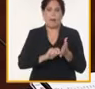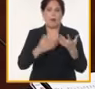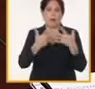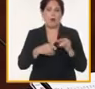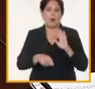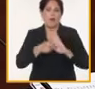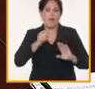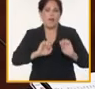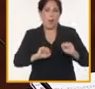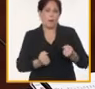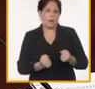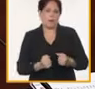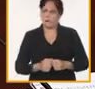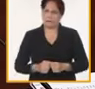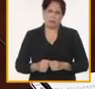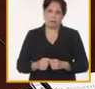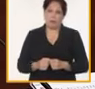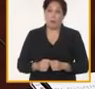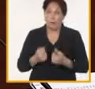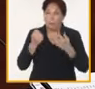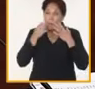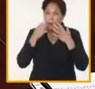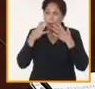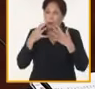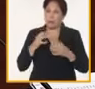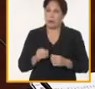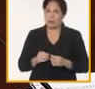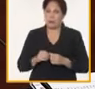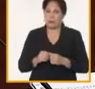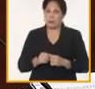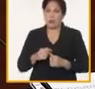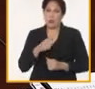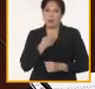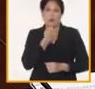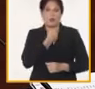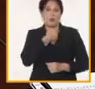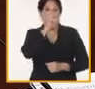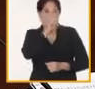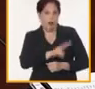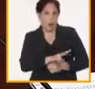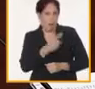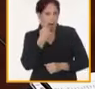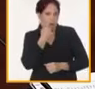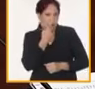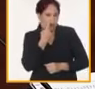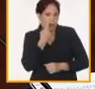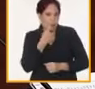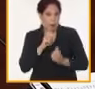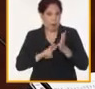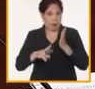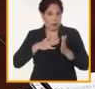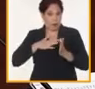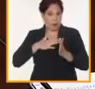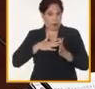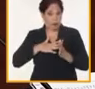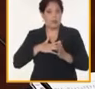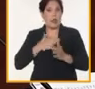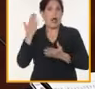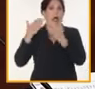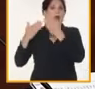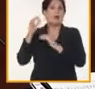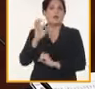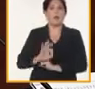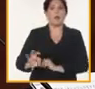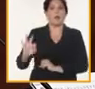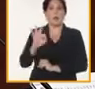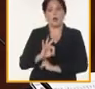agropecuaria sino la necesidad nosotros en la evaluación que realizamos el territorio tenía una organización o tenía una